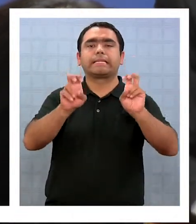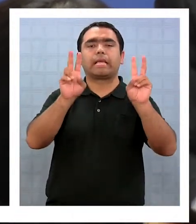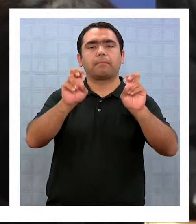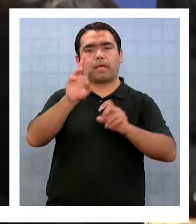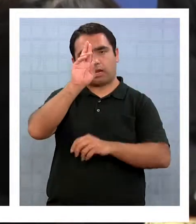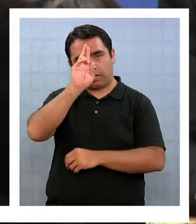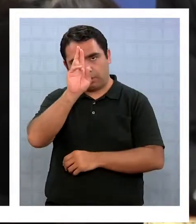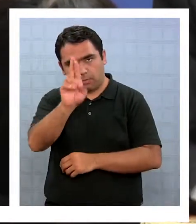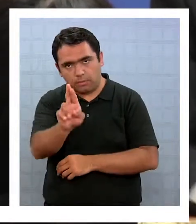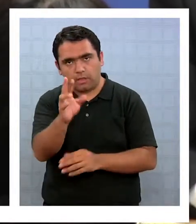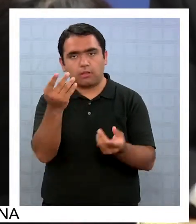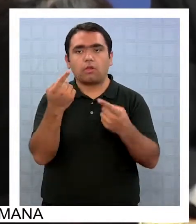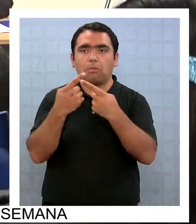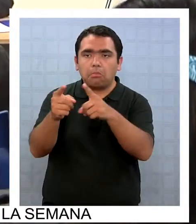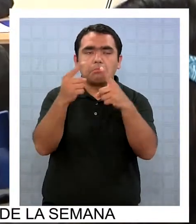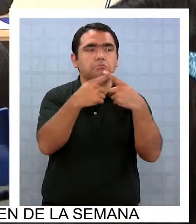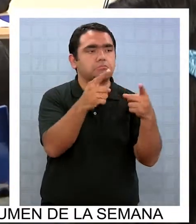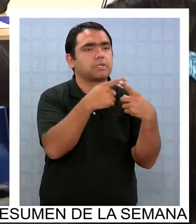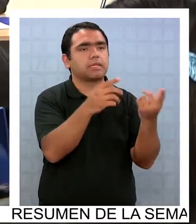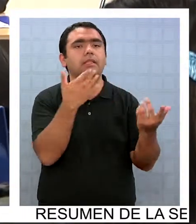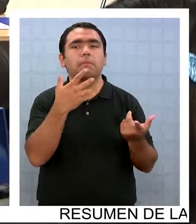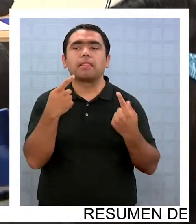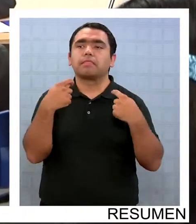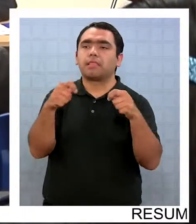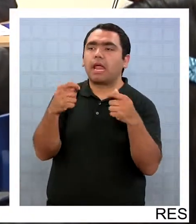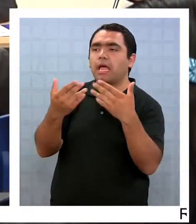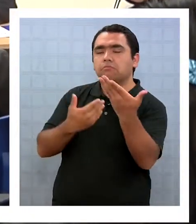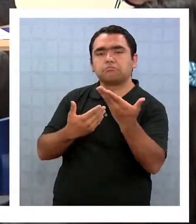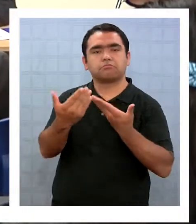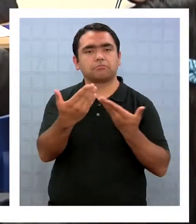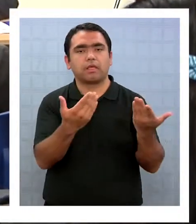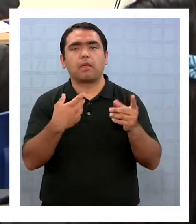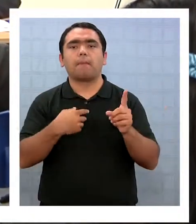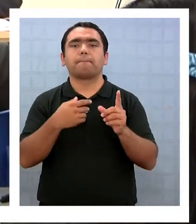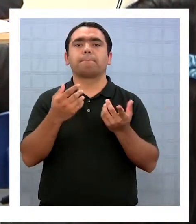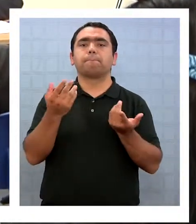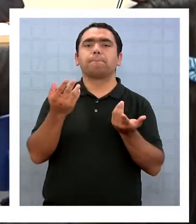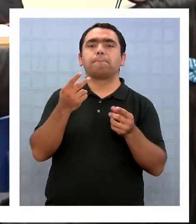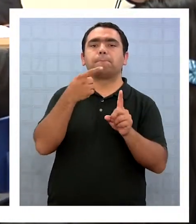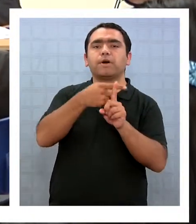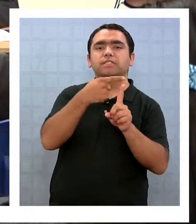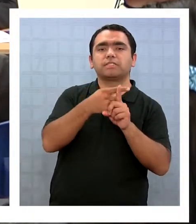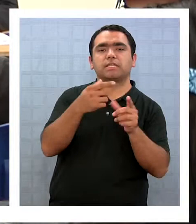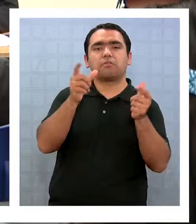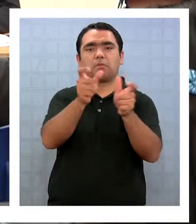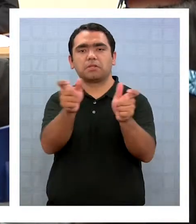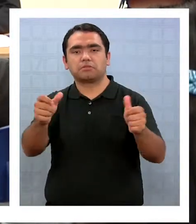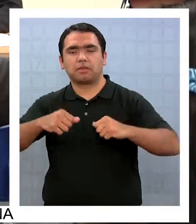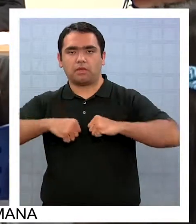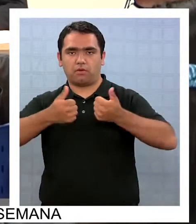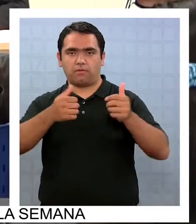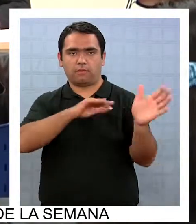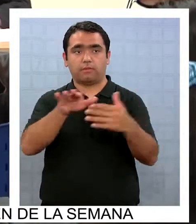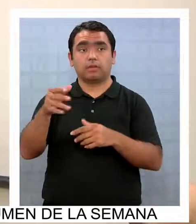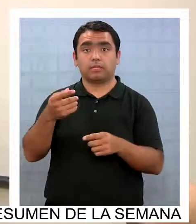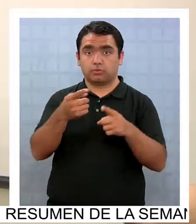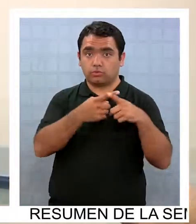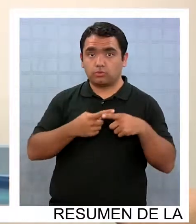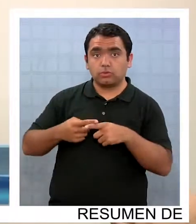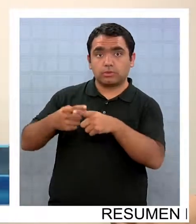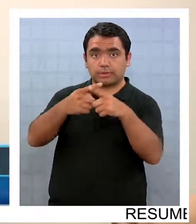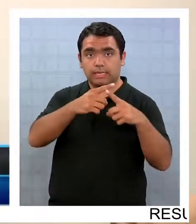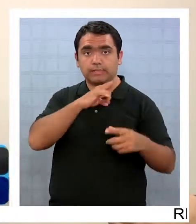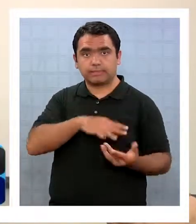un mejor trato entre las personas a través de la mirada positiva de los jóvenes. La sociedad chilena es una sociedad extremadamente discriminadora,